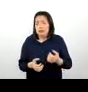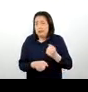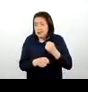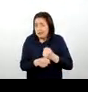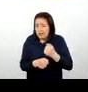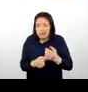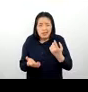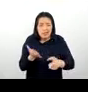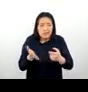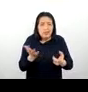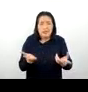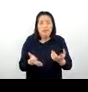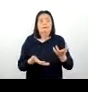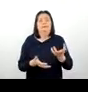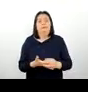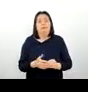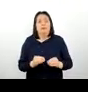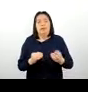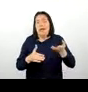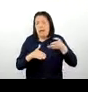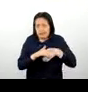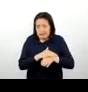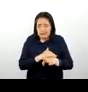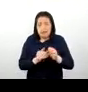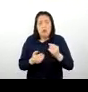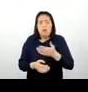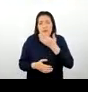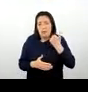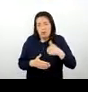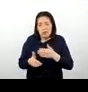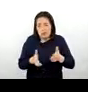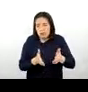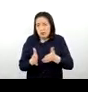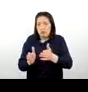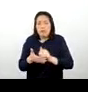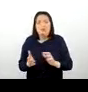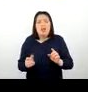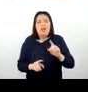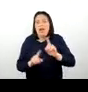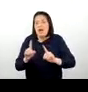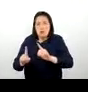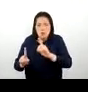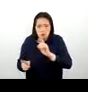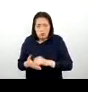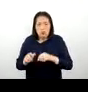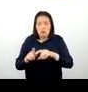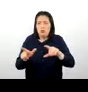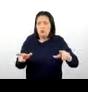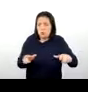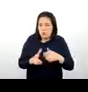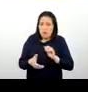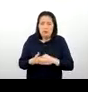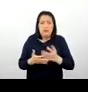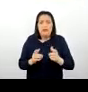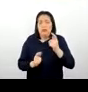tema de la implementación de accesos o mejorando los accesos hacia ciertas zonas, hacia ciertas zonas